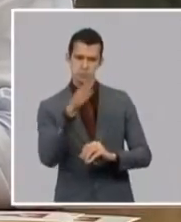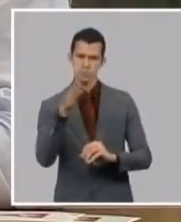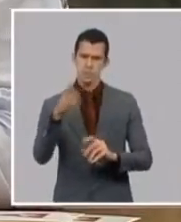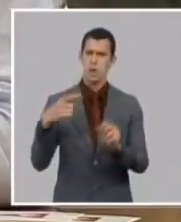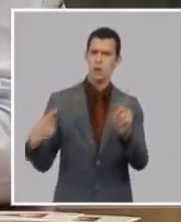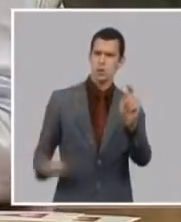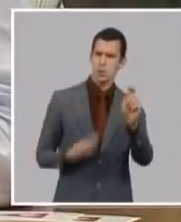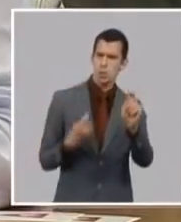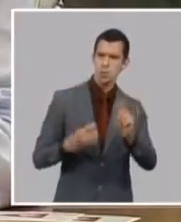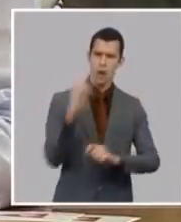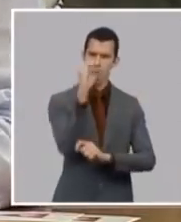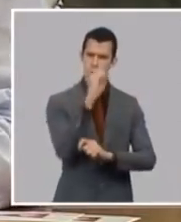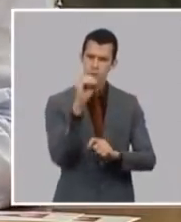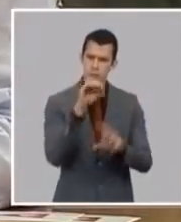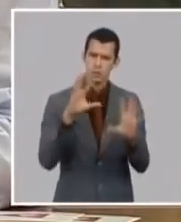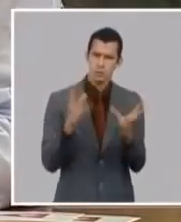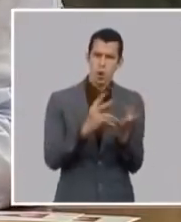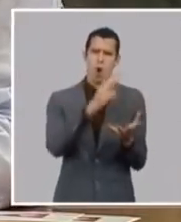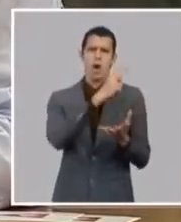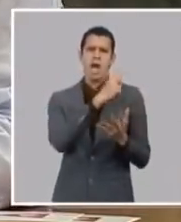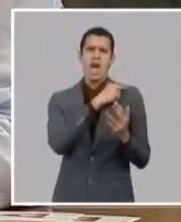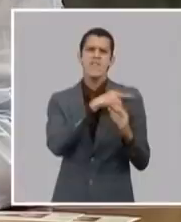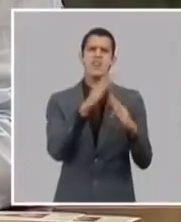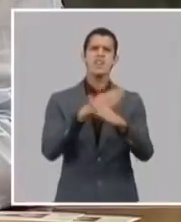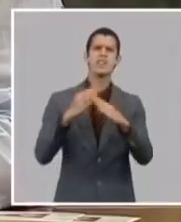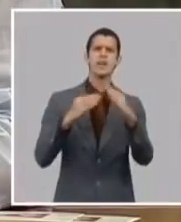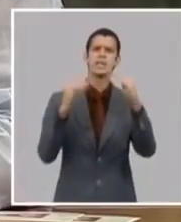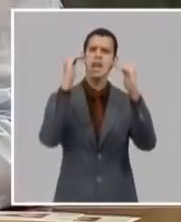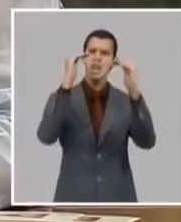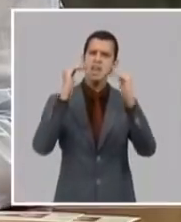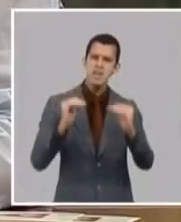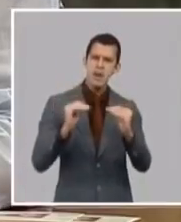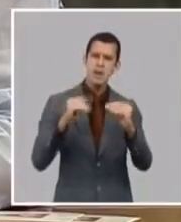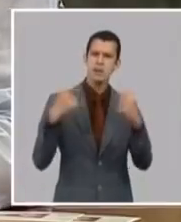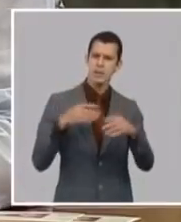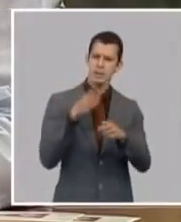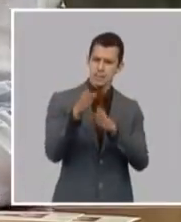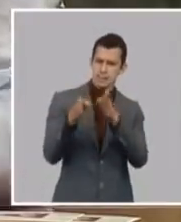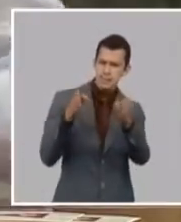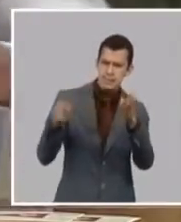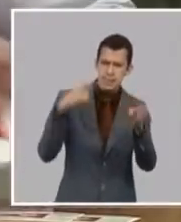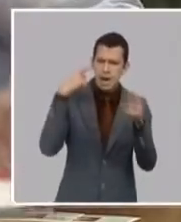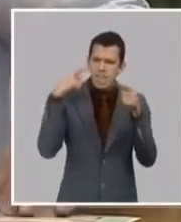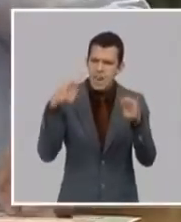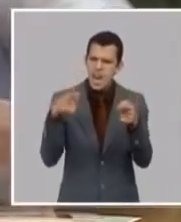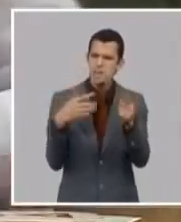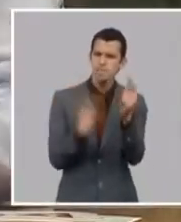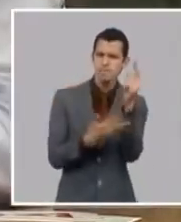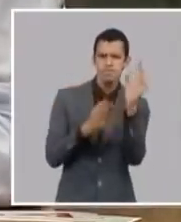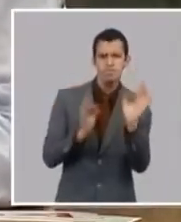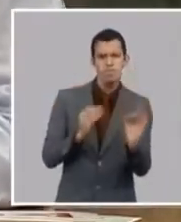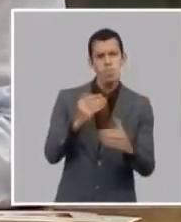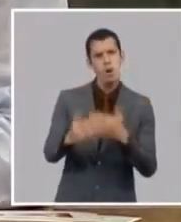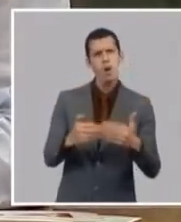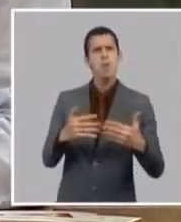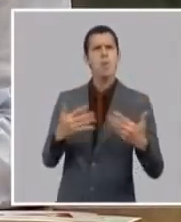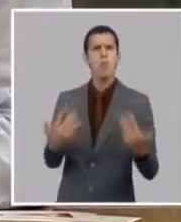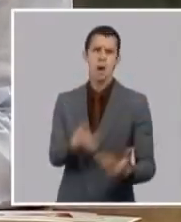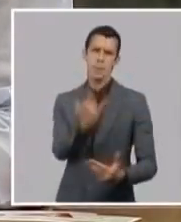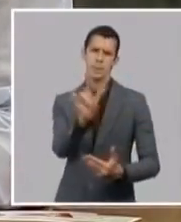y reanimar como Dios te decía nuestras formas de participación popular y nuestras formas de funcionamiento